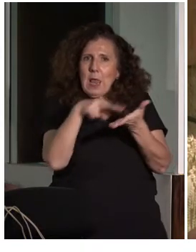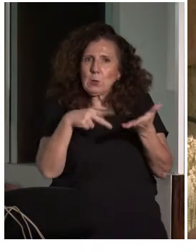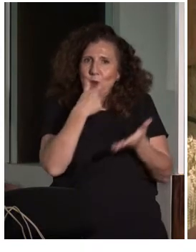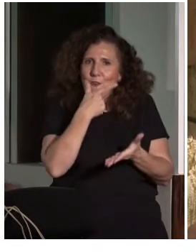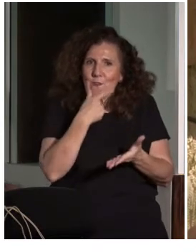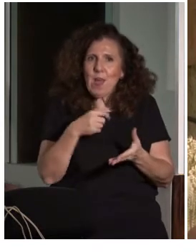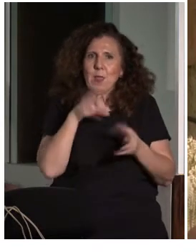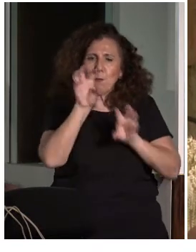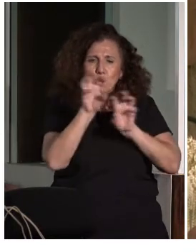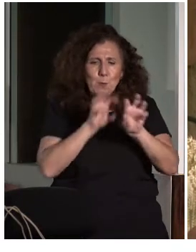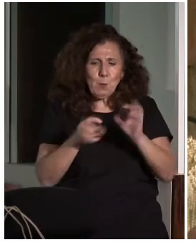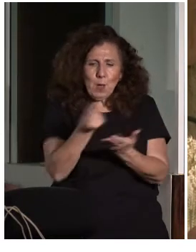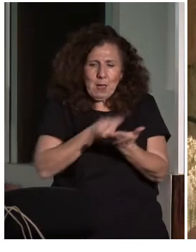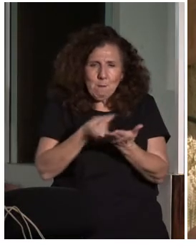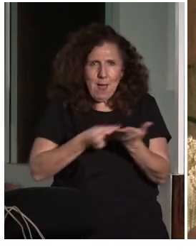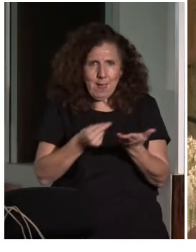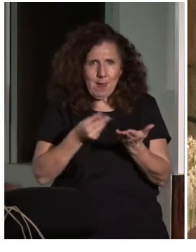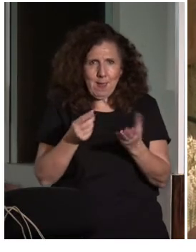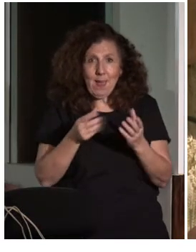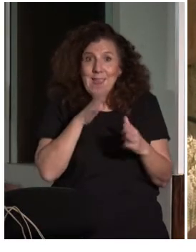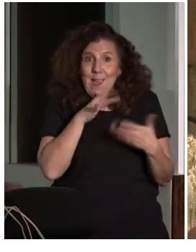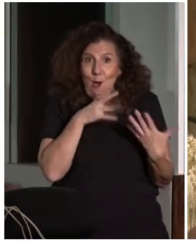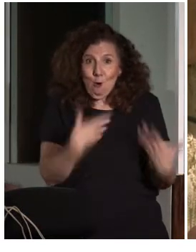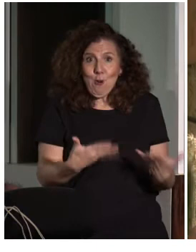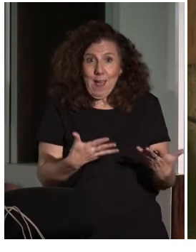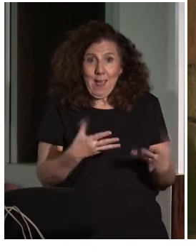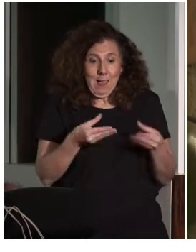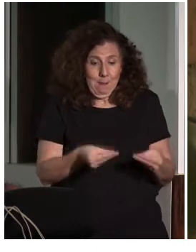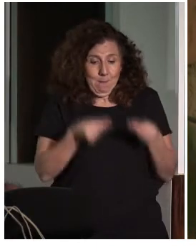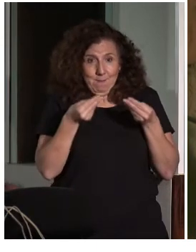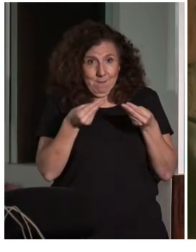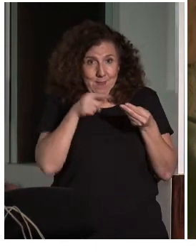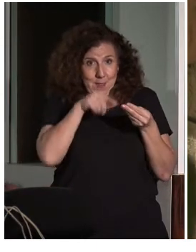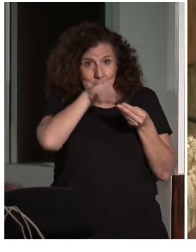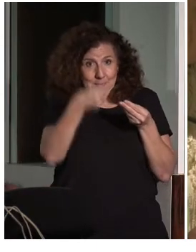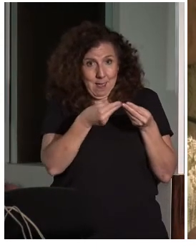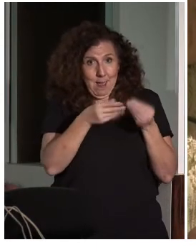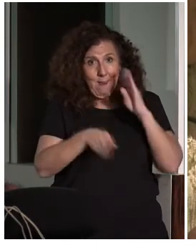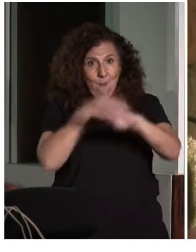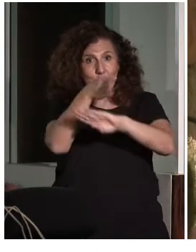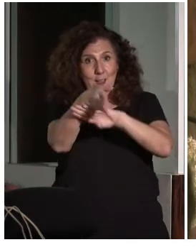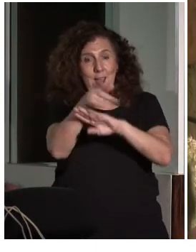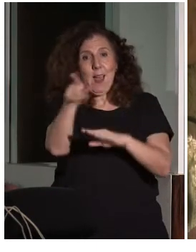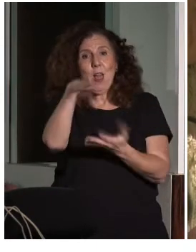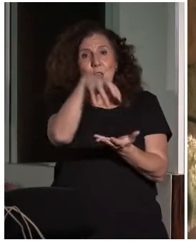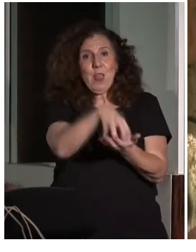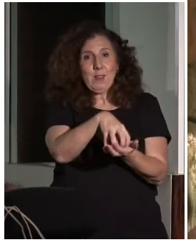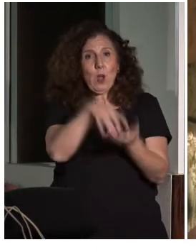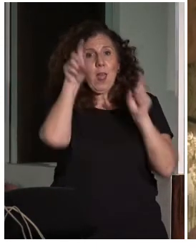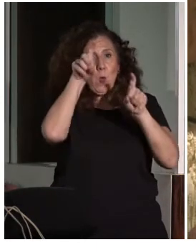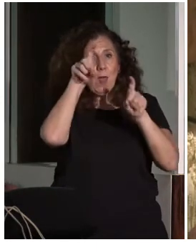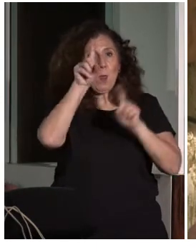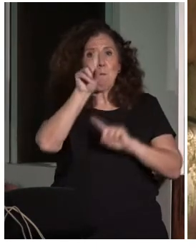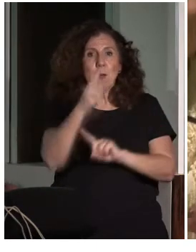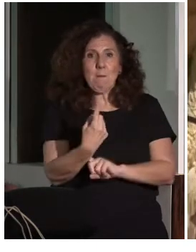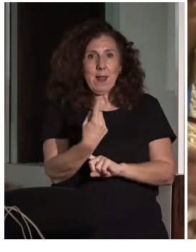con muchas imágenes, y se están encargando ahora de ir a los centros de educación primaria, ofertando estos materiales y haciendo